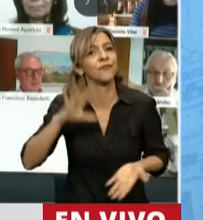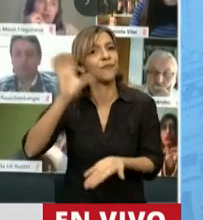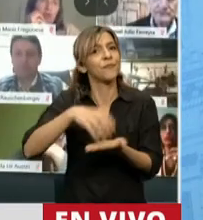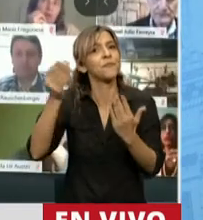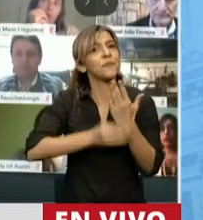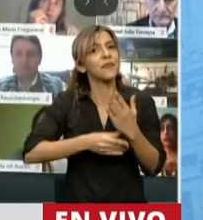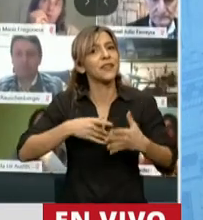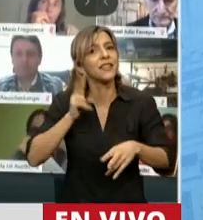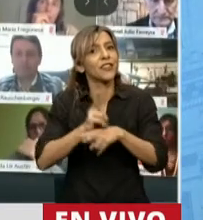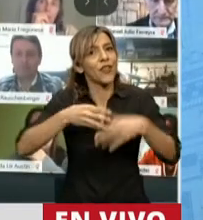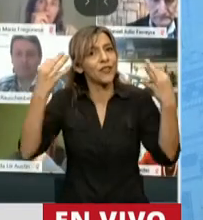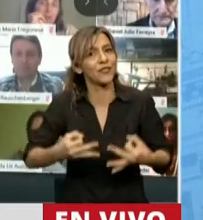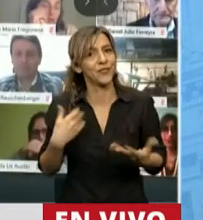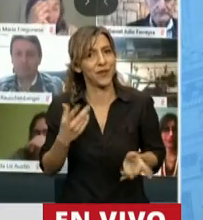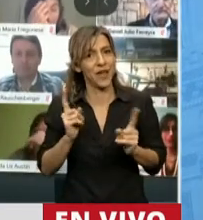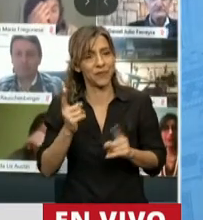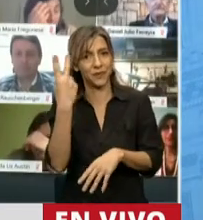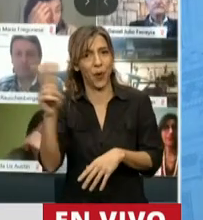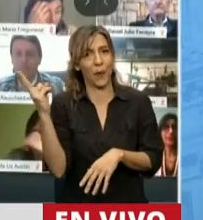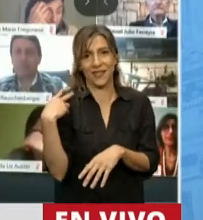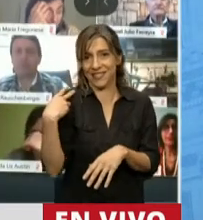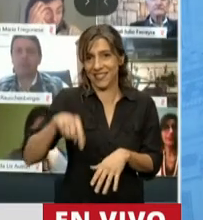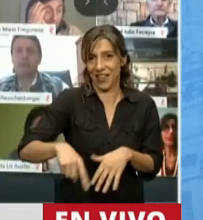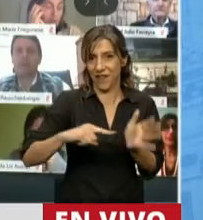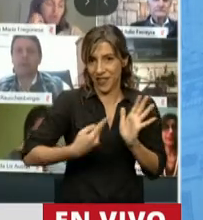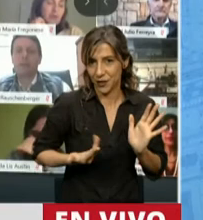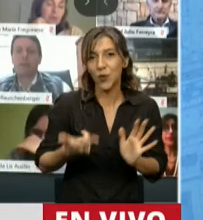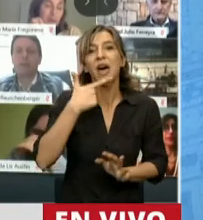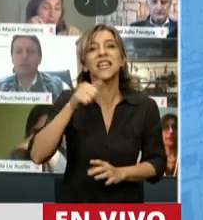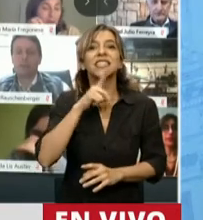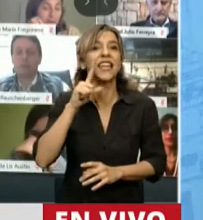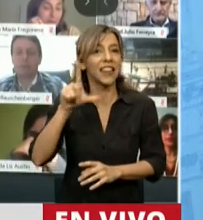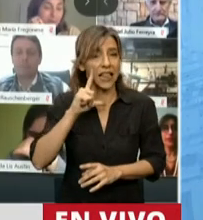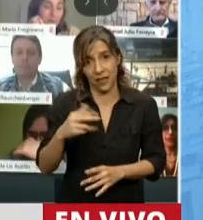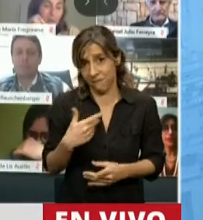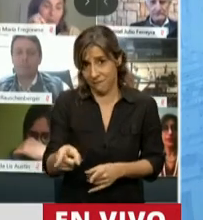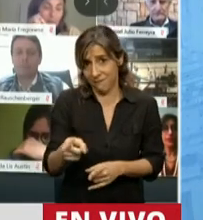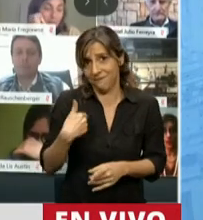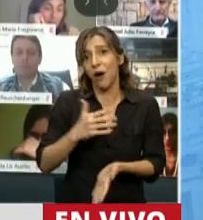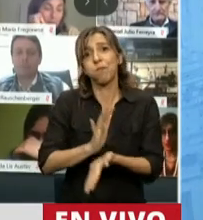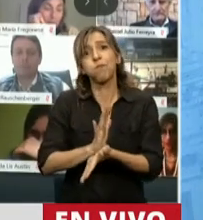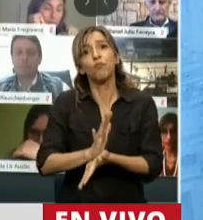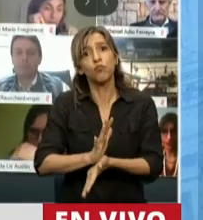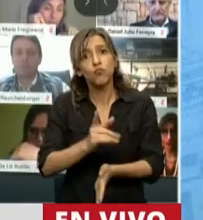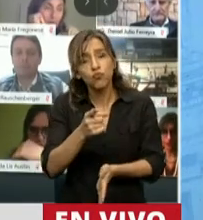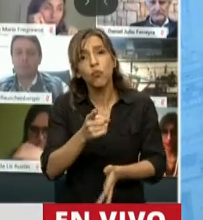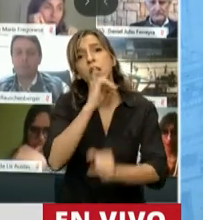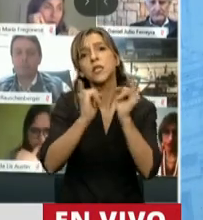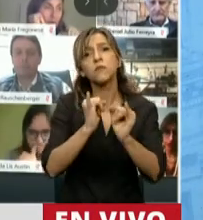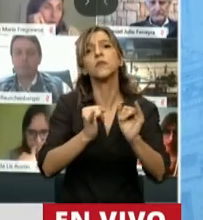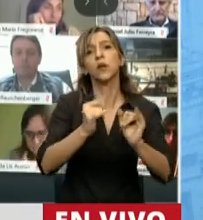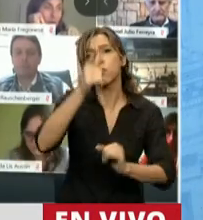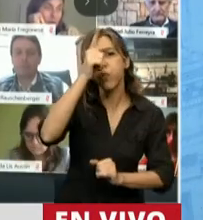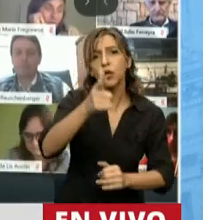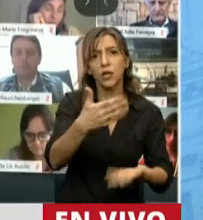vicejefe de gobierno de la Ciudad de Buenos Aires, Diego Santilli que es quien está justificando el accionar de la policía del fin de semana y es el que da la